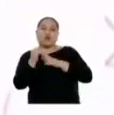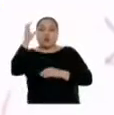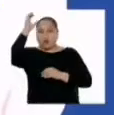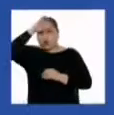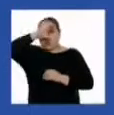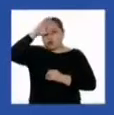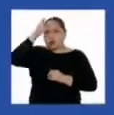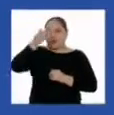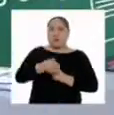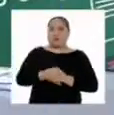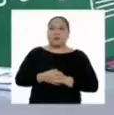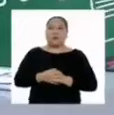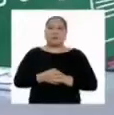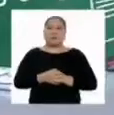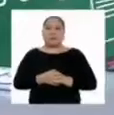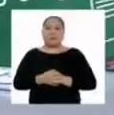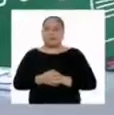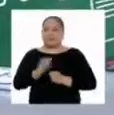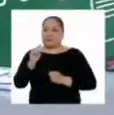conocimientos.